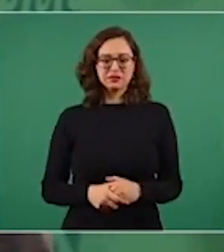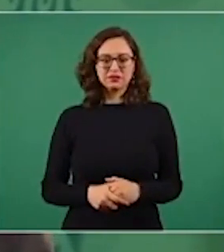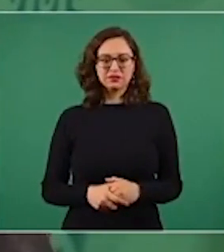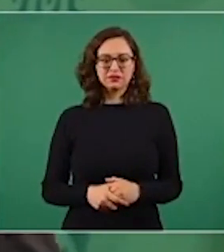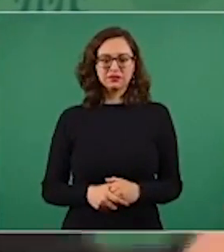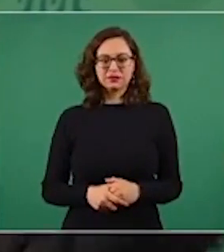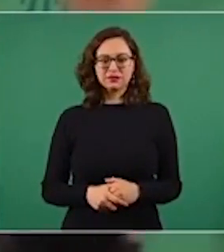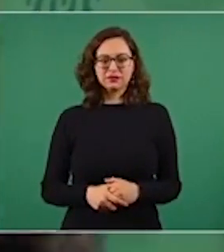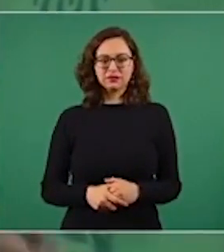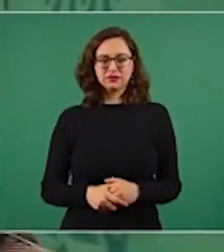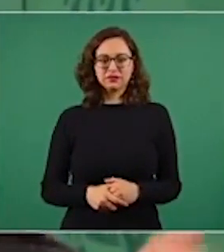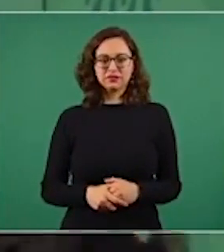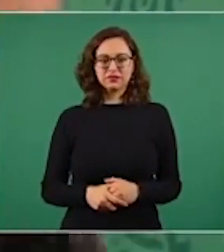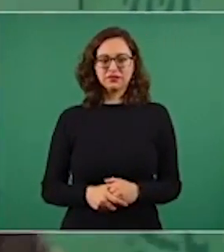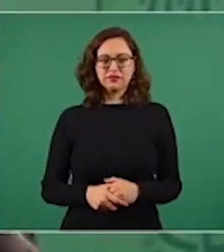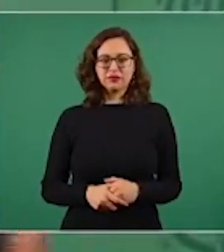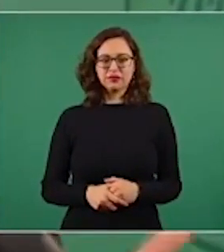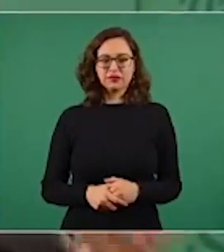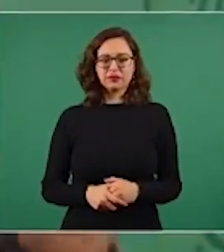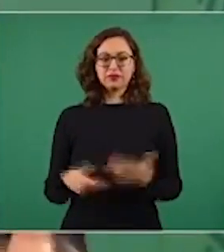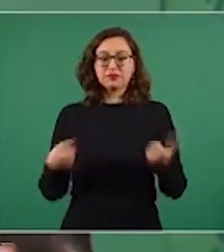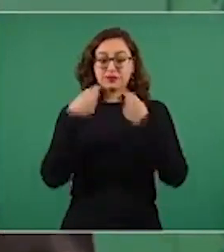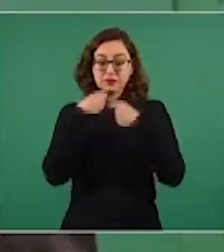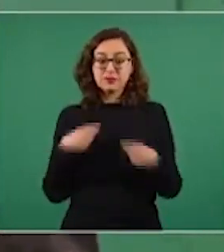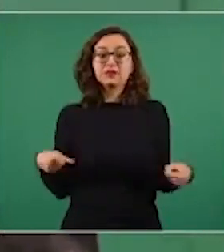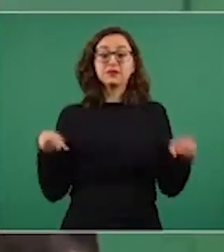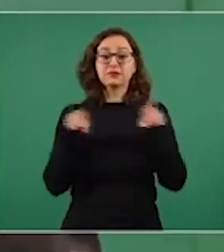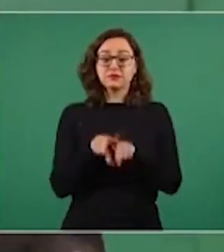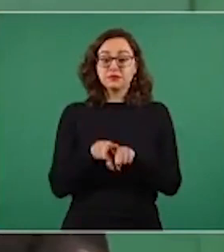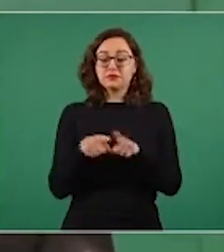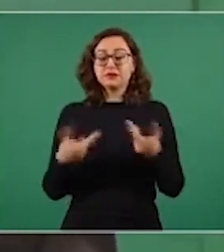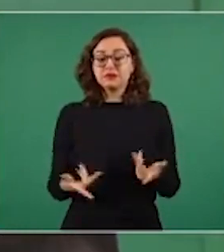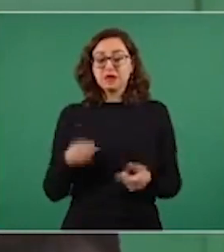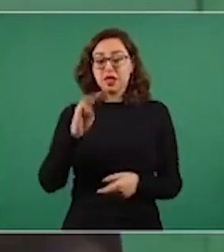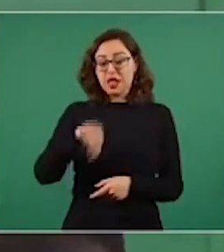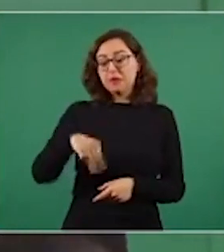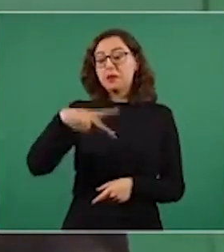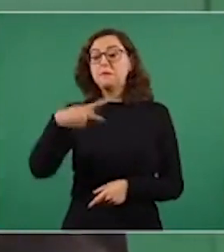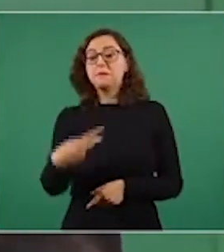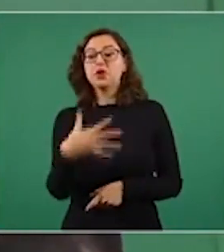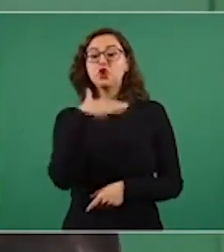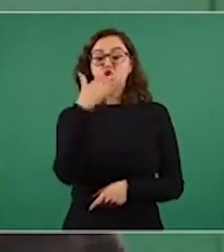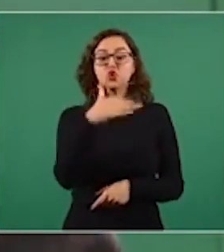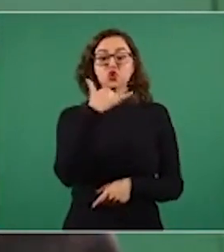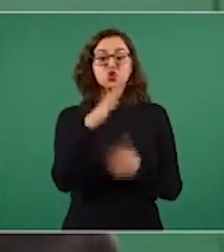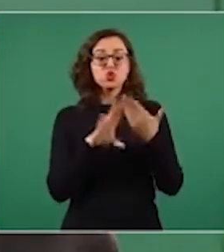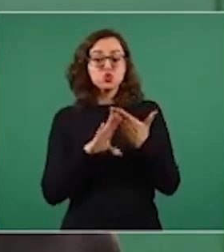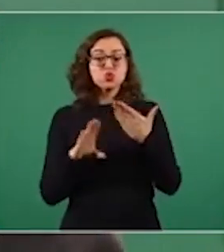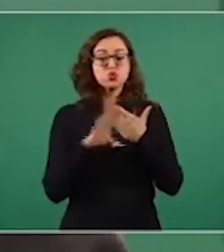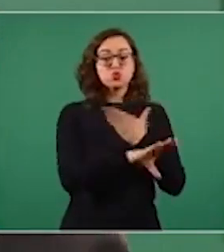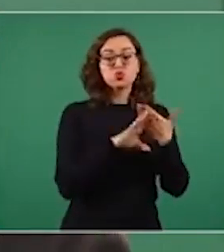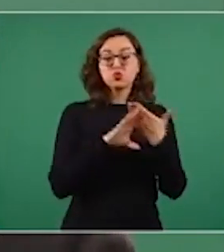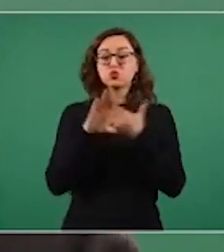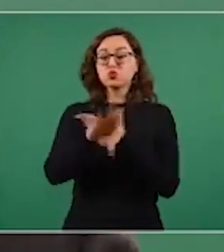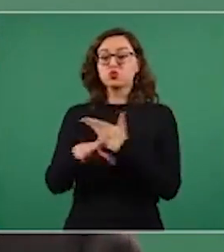así hicieron también para crear las fiscalías anticorrupción y resulta que a los